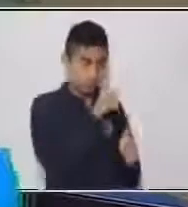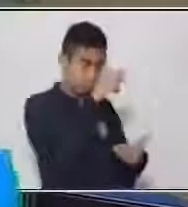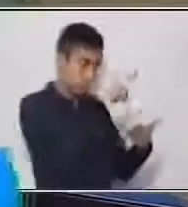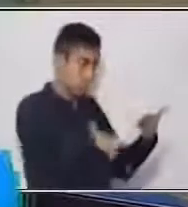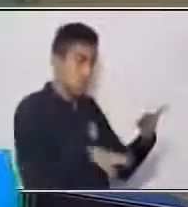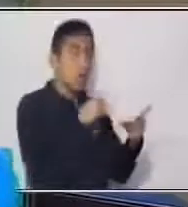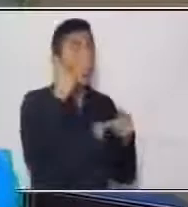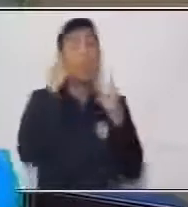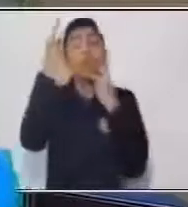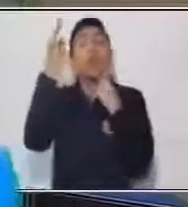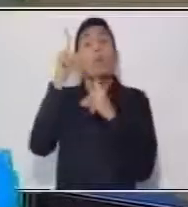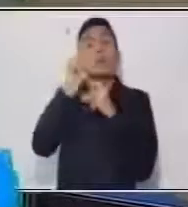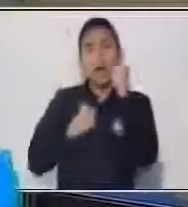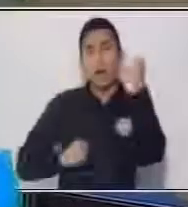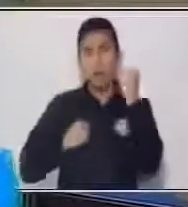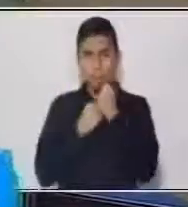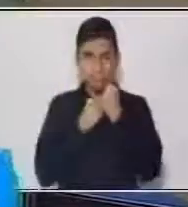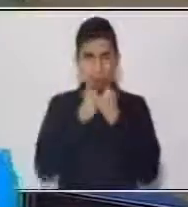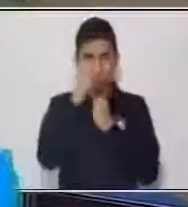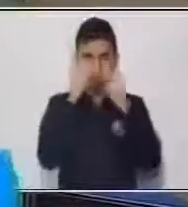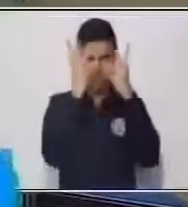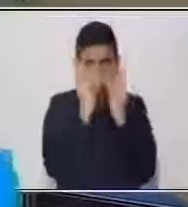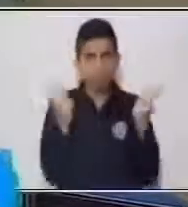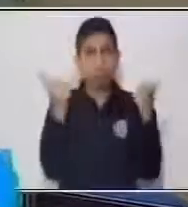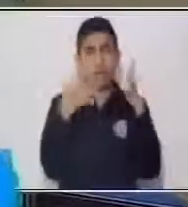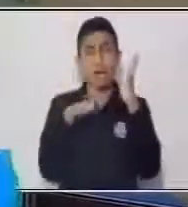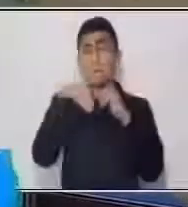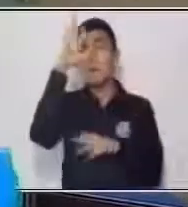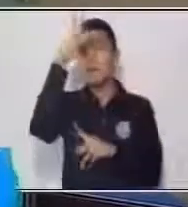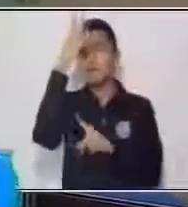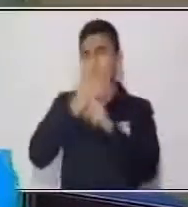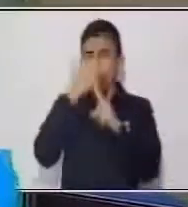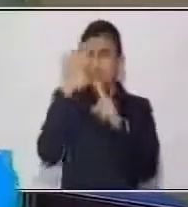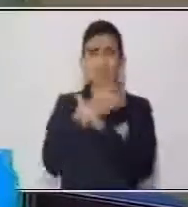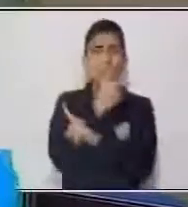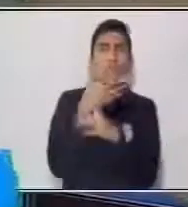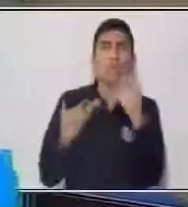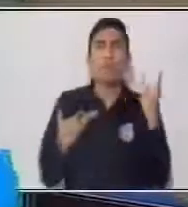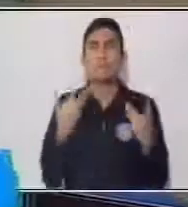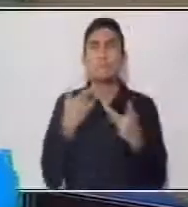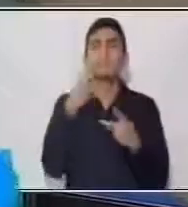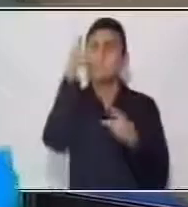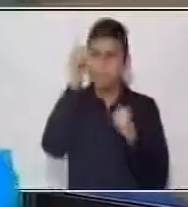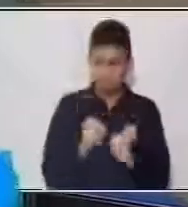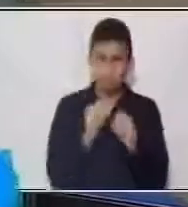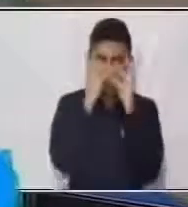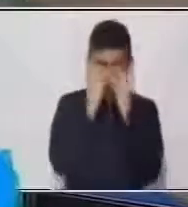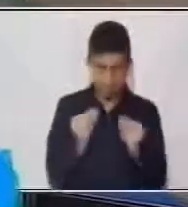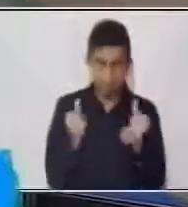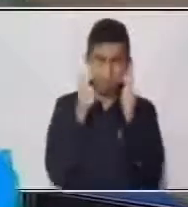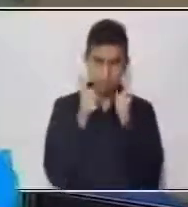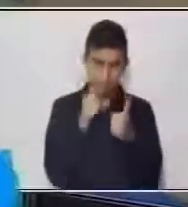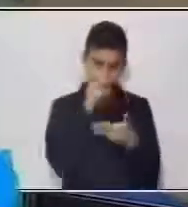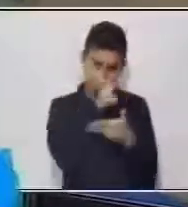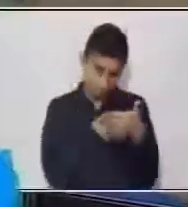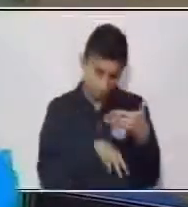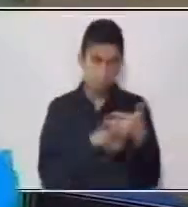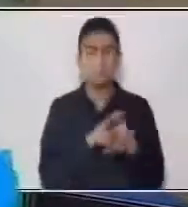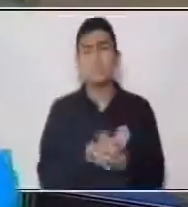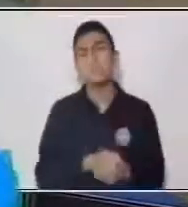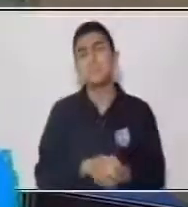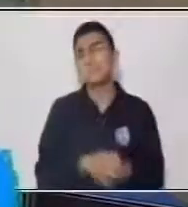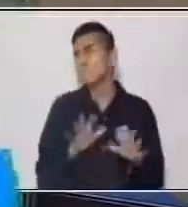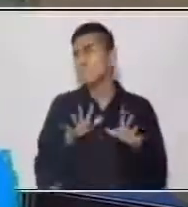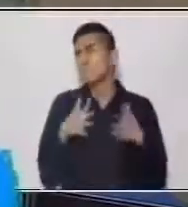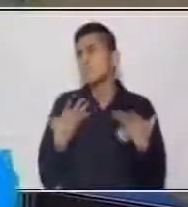documentos que te ayuden a sacar conclusiones lo más certero posible. Como te menciono, la conclusión entonces